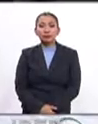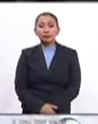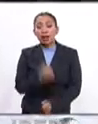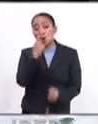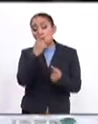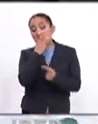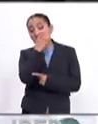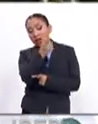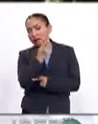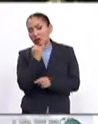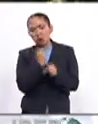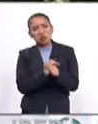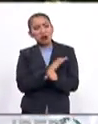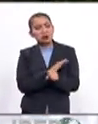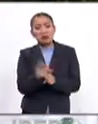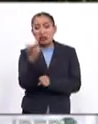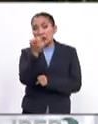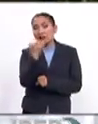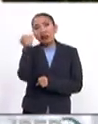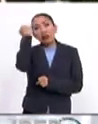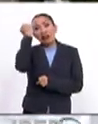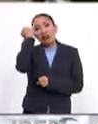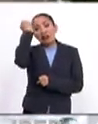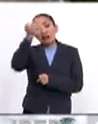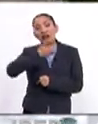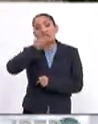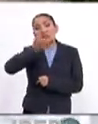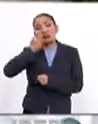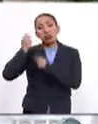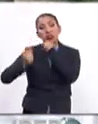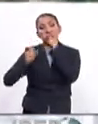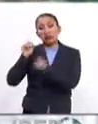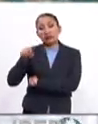Algunos dicen que es imposible acabar con esta antigua costumbre.